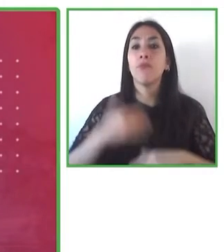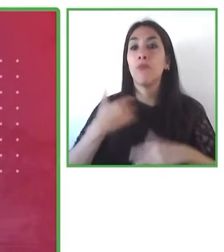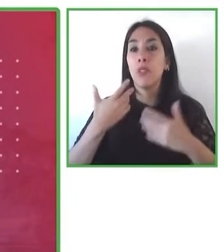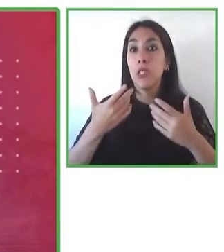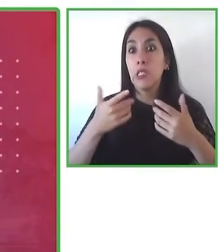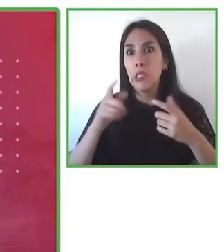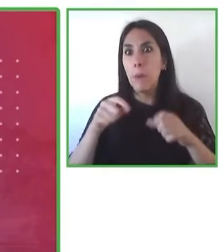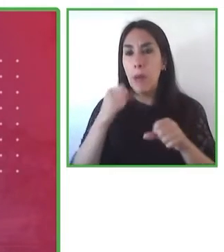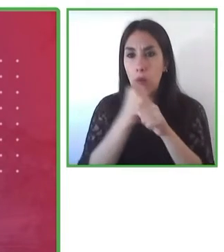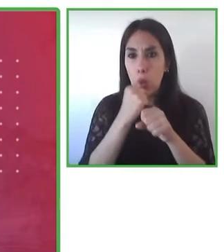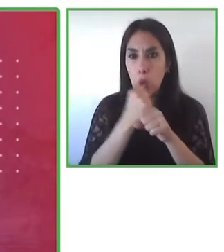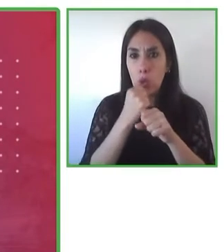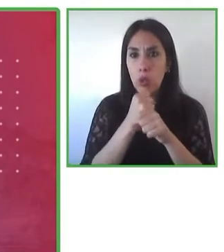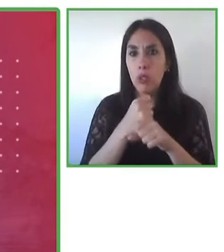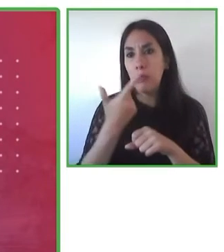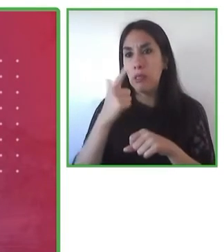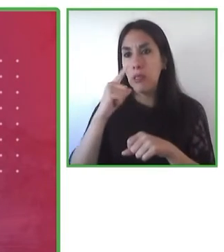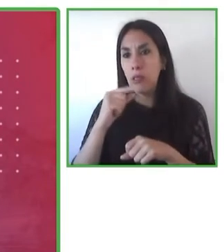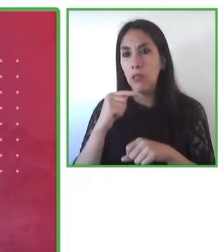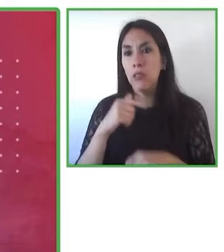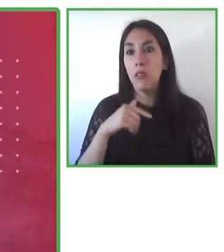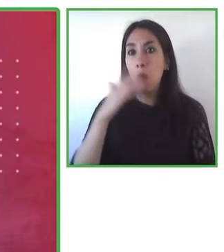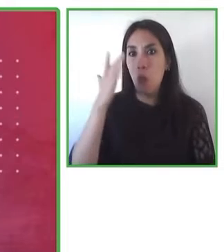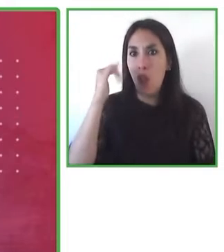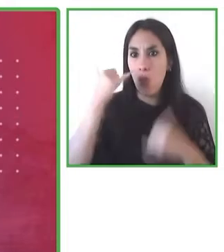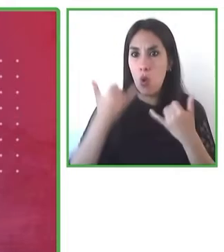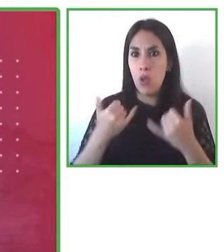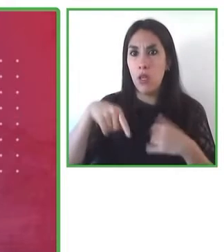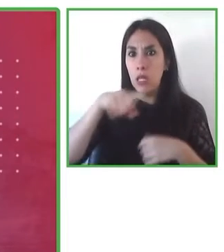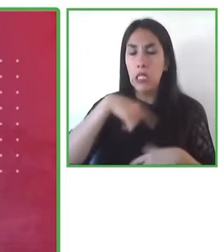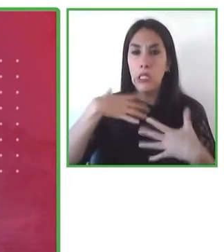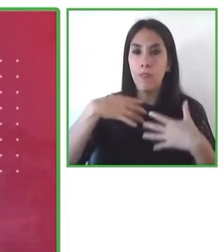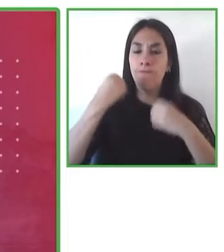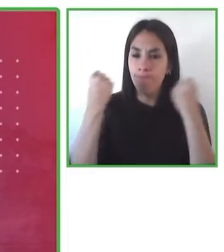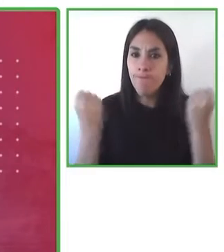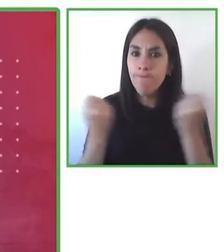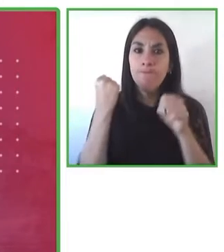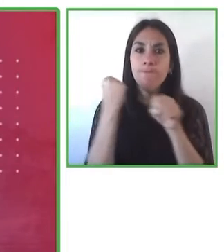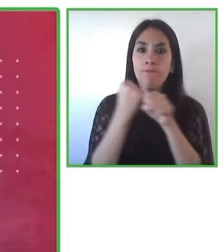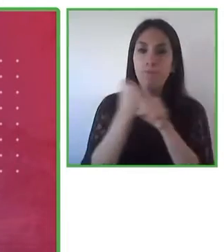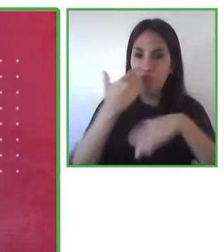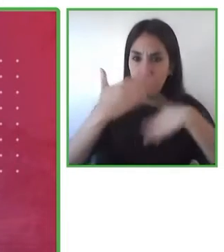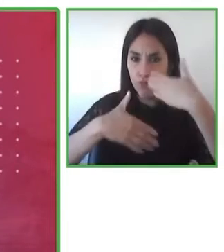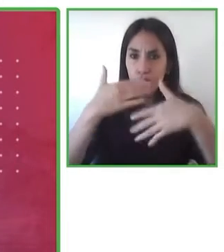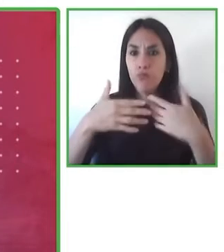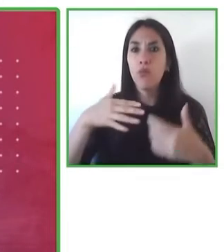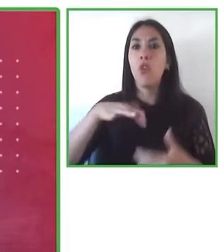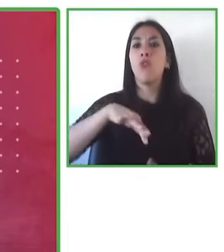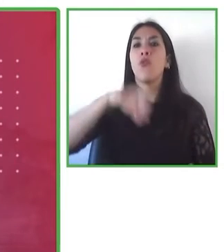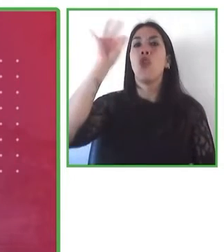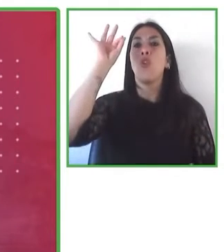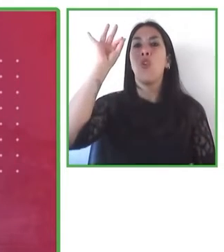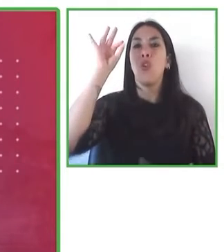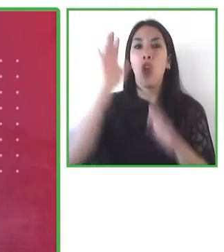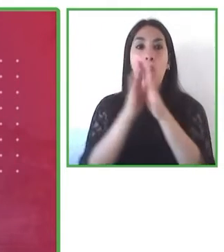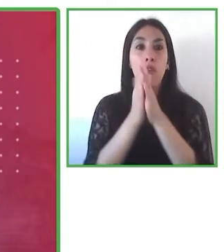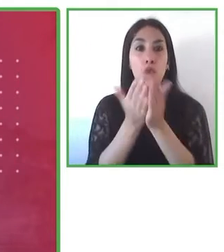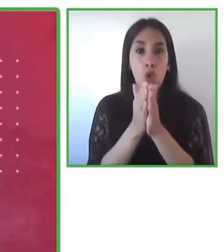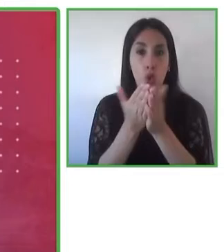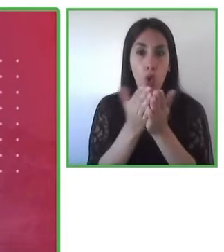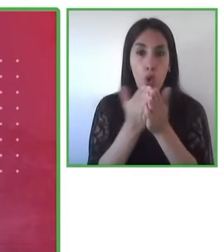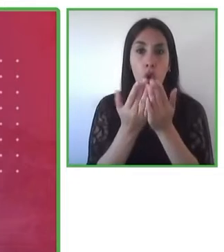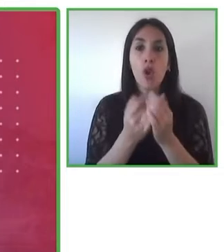trabajamos fuertemente para alcanzar con la biblioteca y con los materiales a las personas con discapacidad que hoy